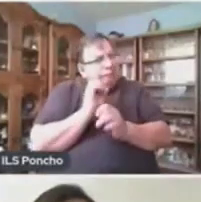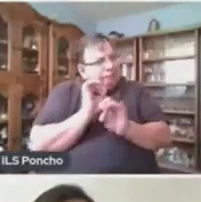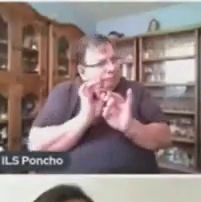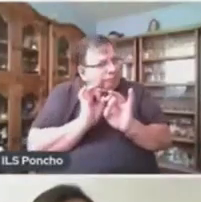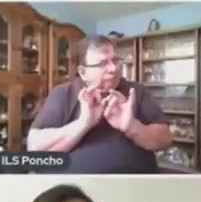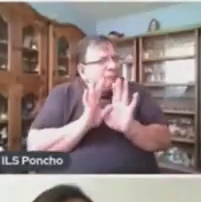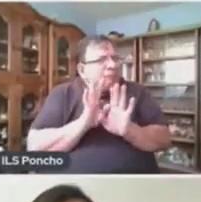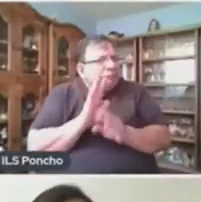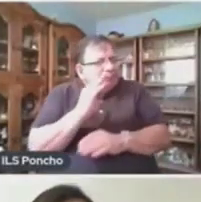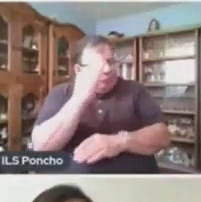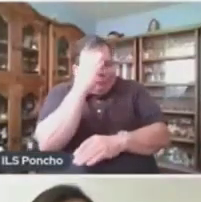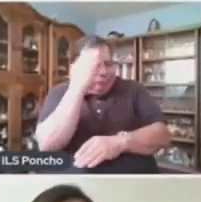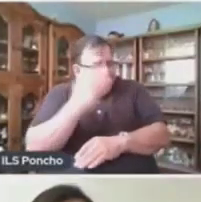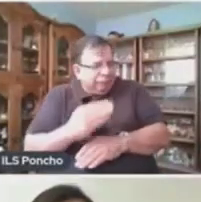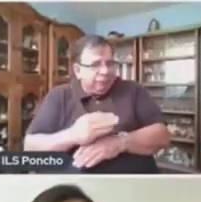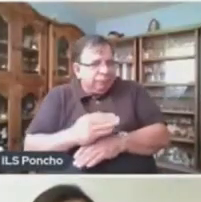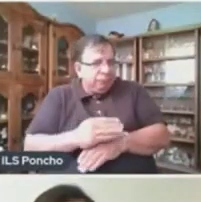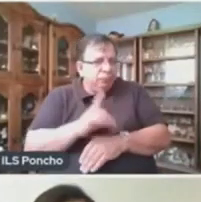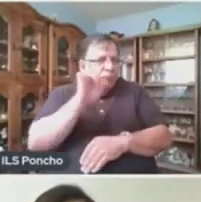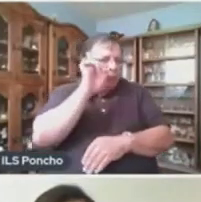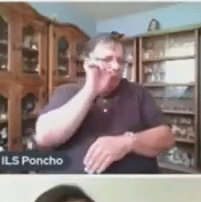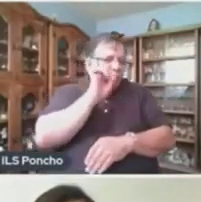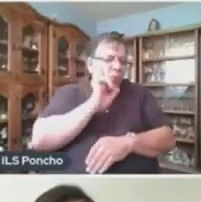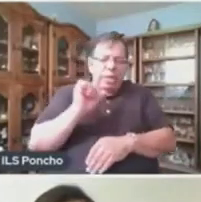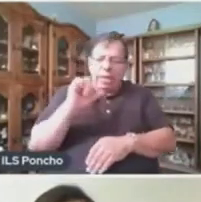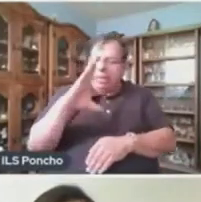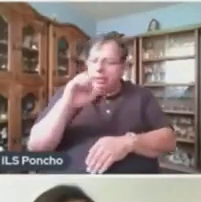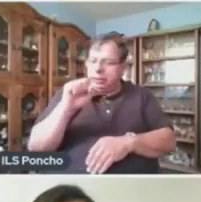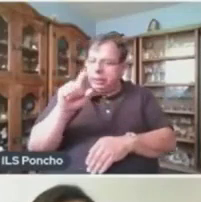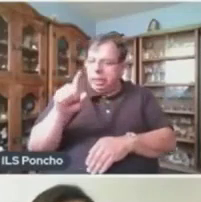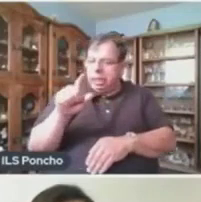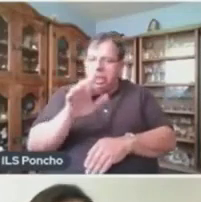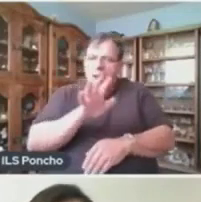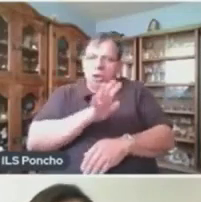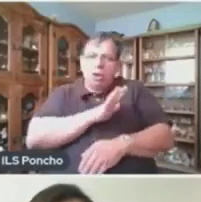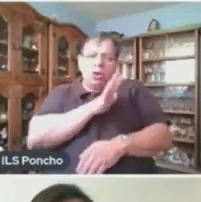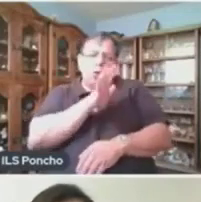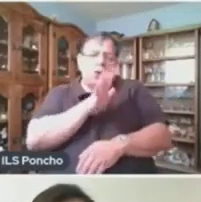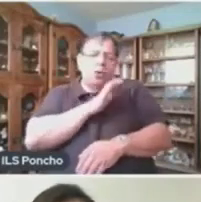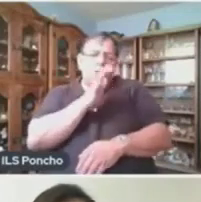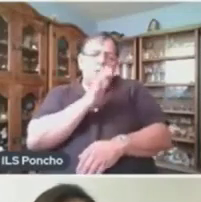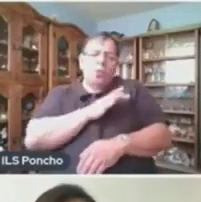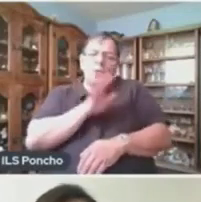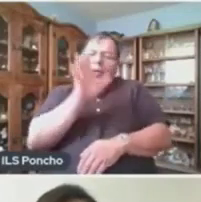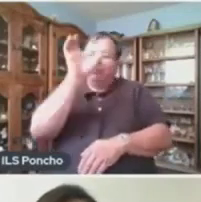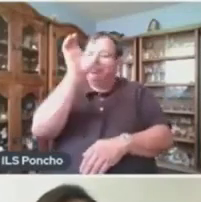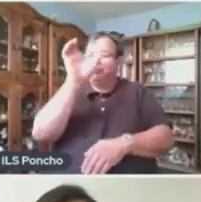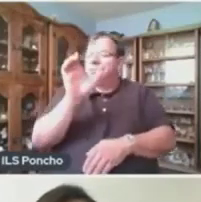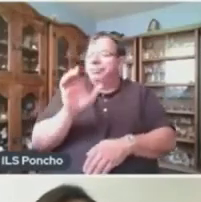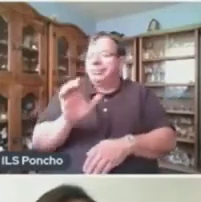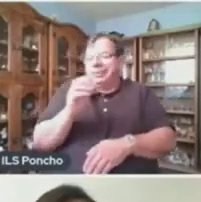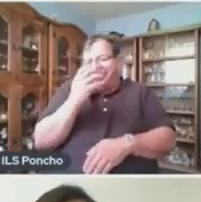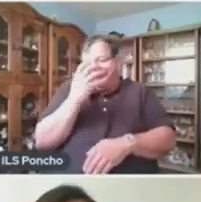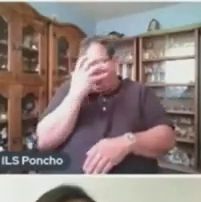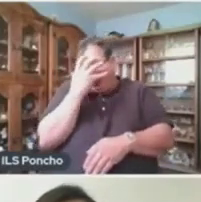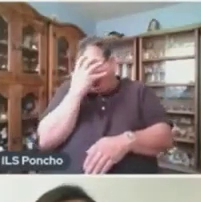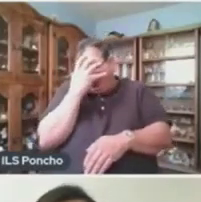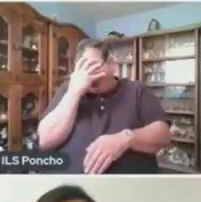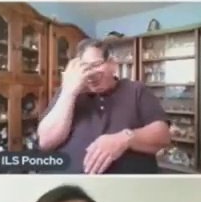Alicia Era una chica rubia Angelical Y muy tímida